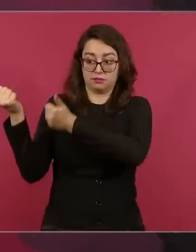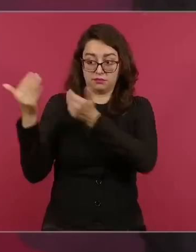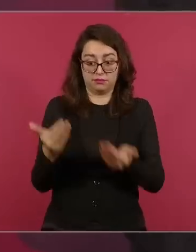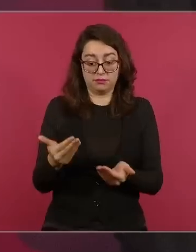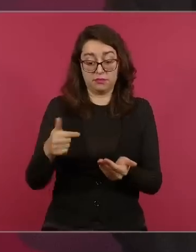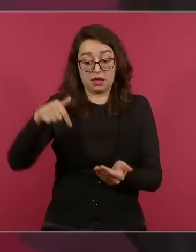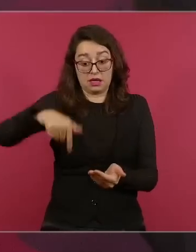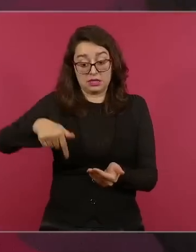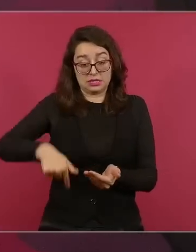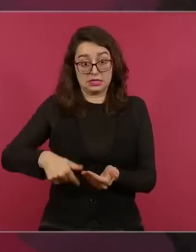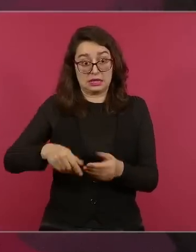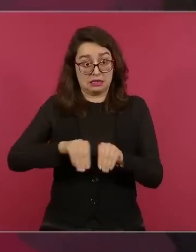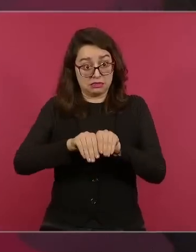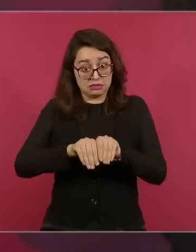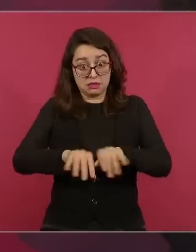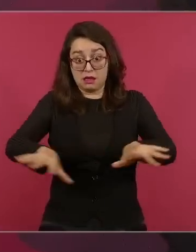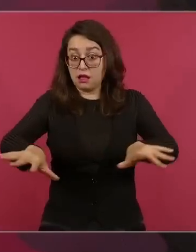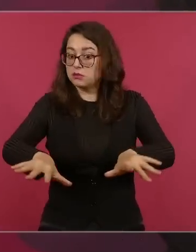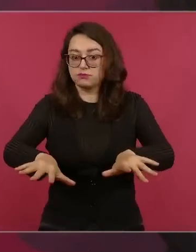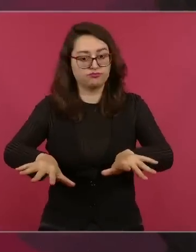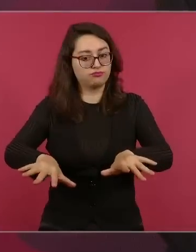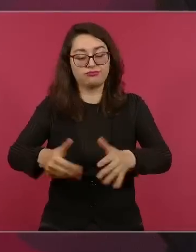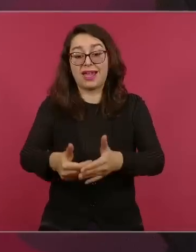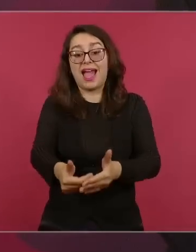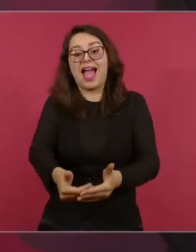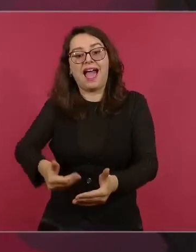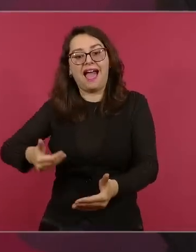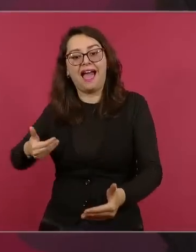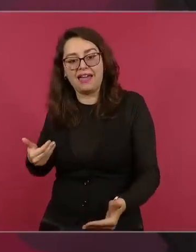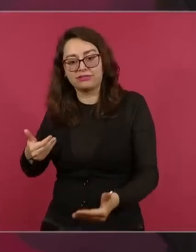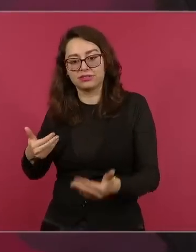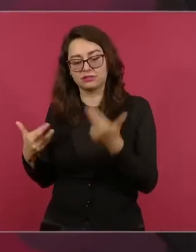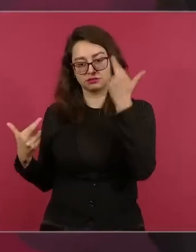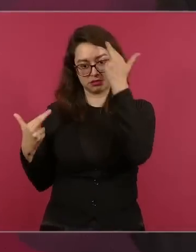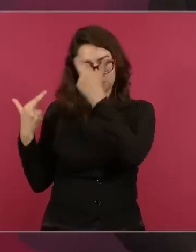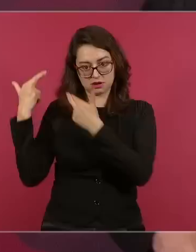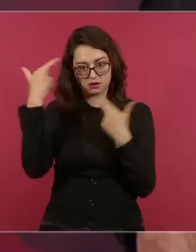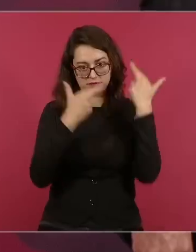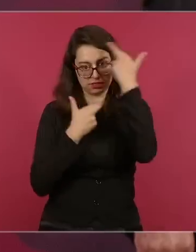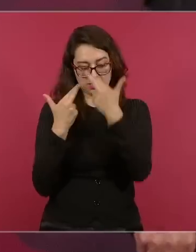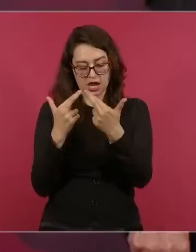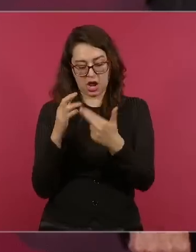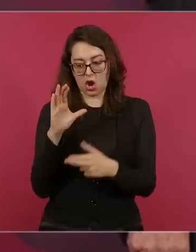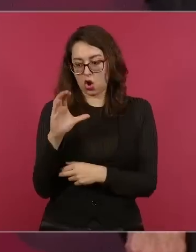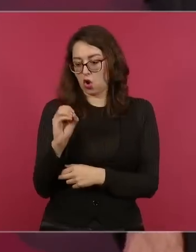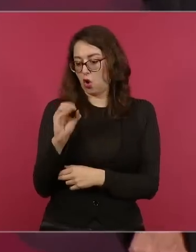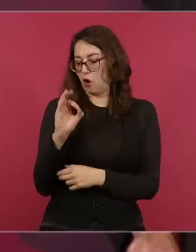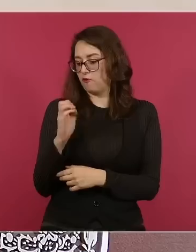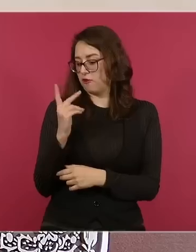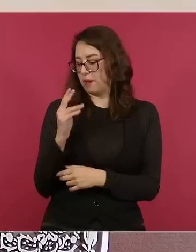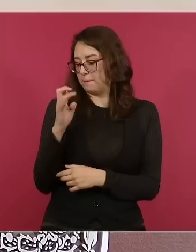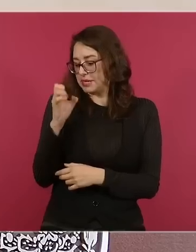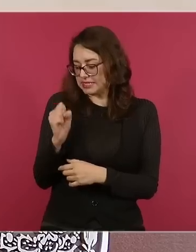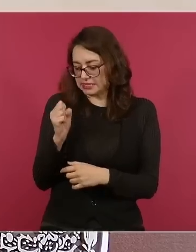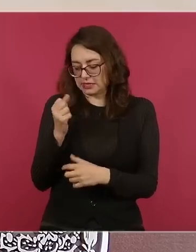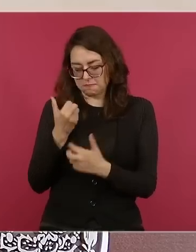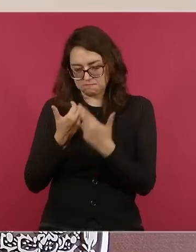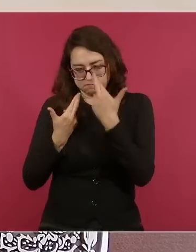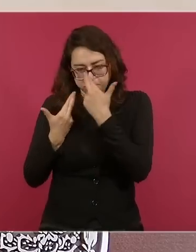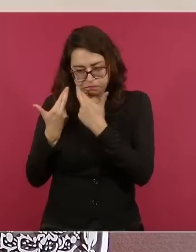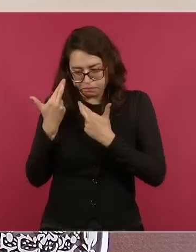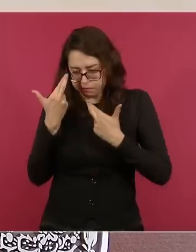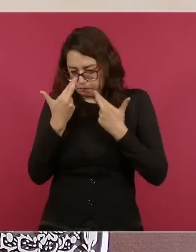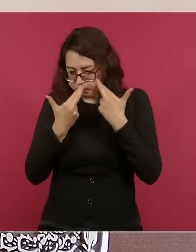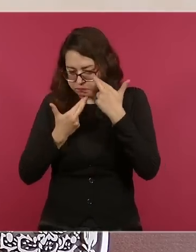revisan, se estudian y se